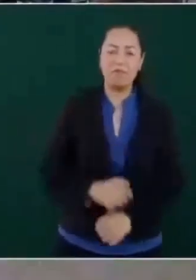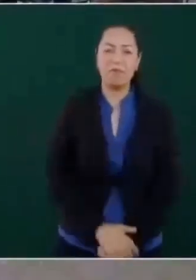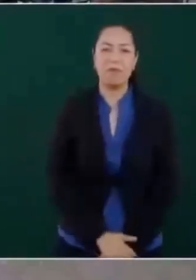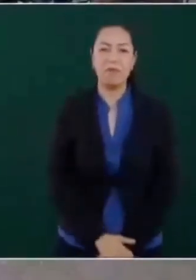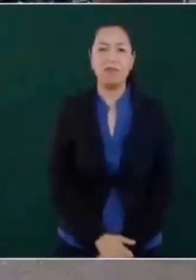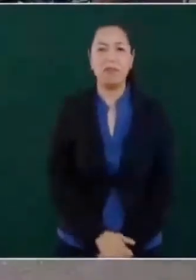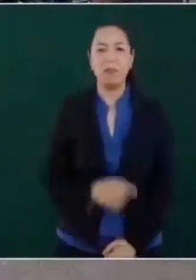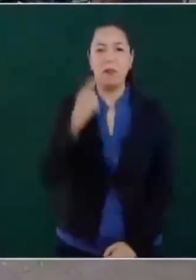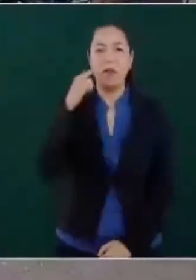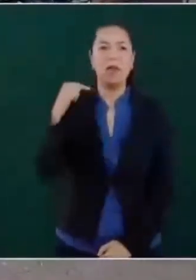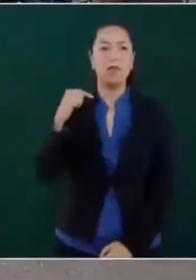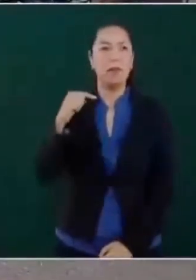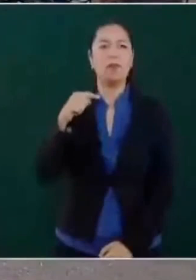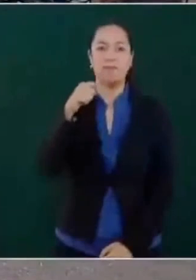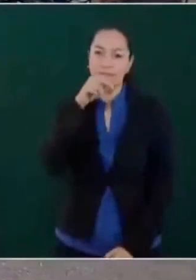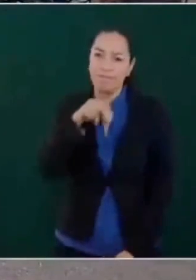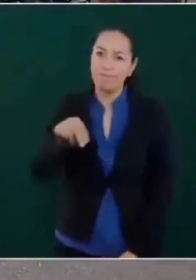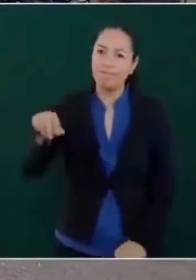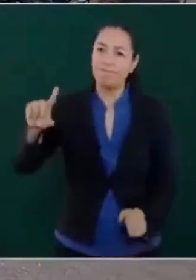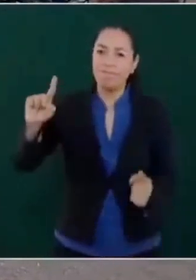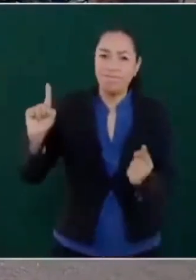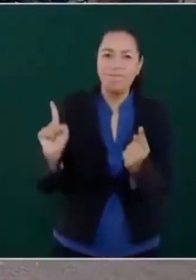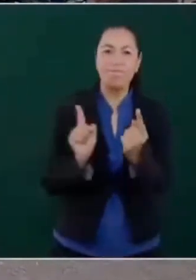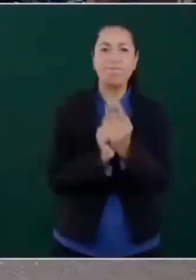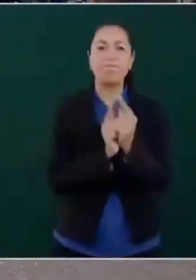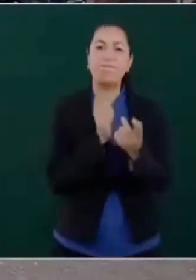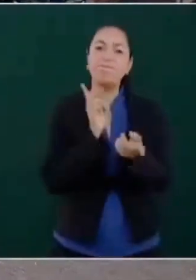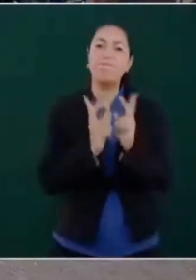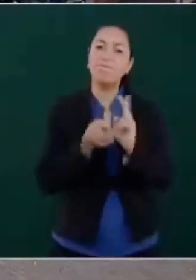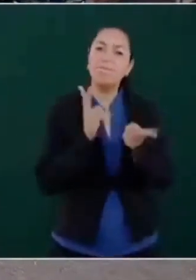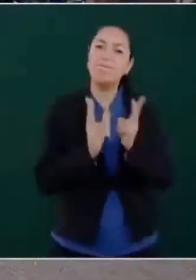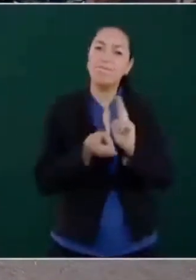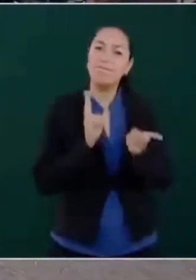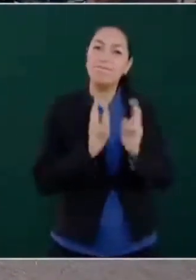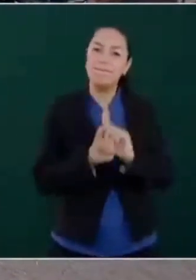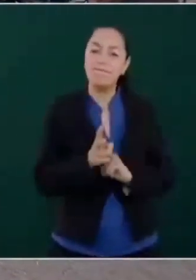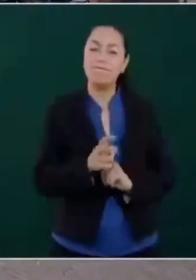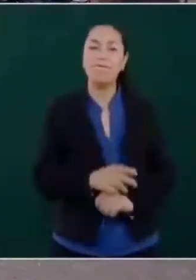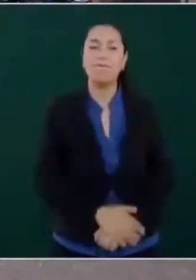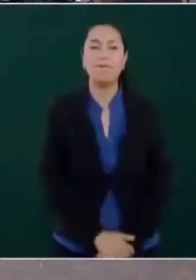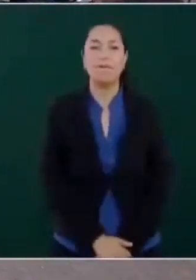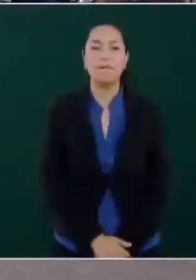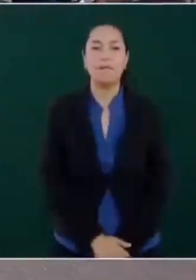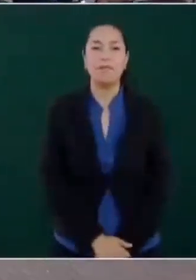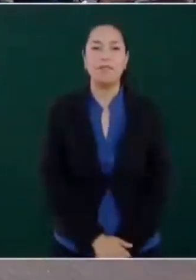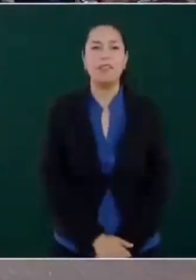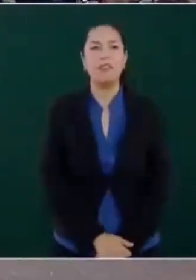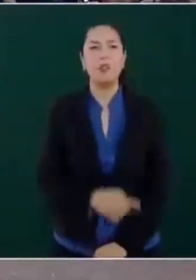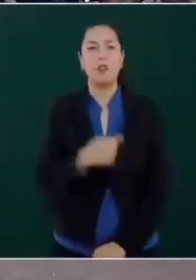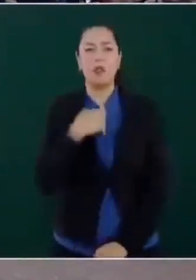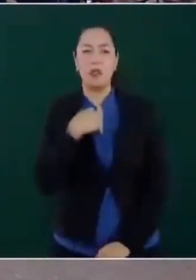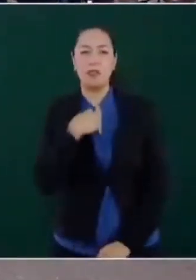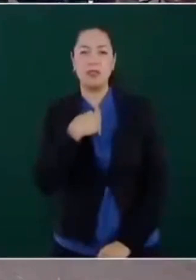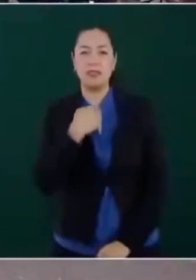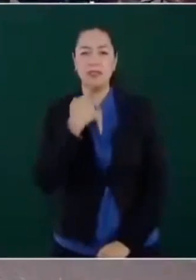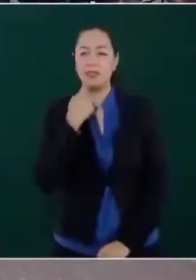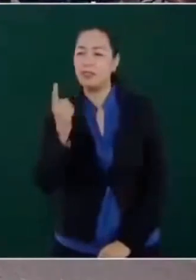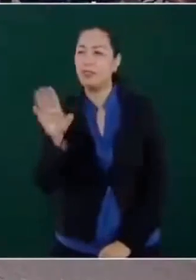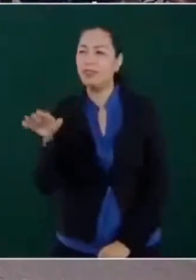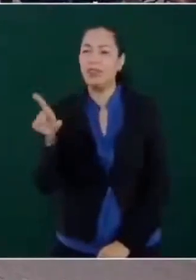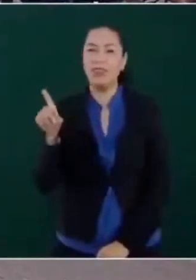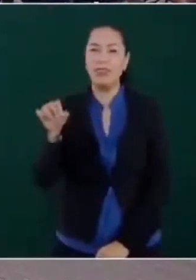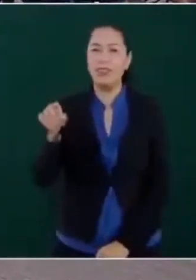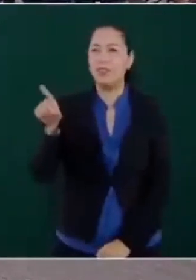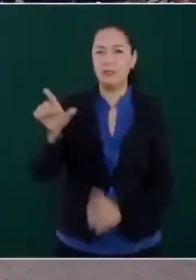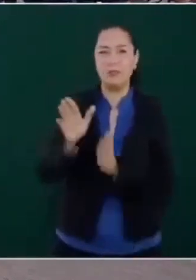Y ahí me bajo a platicar con él y le dije a Daniel, tómame